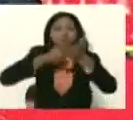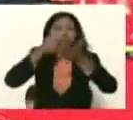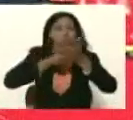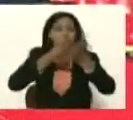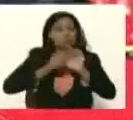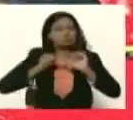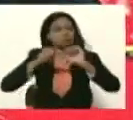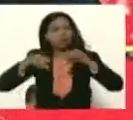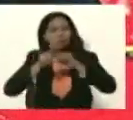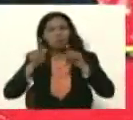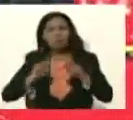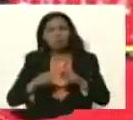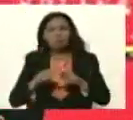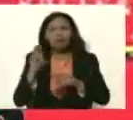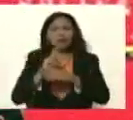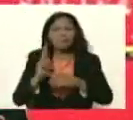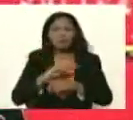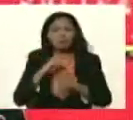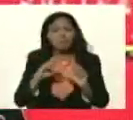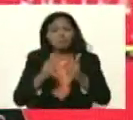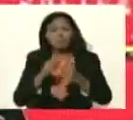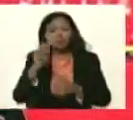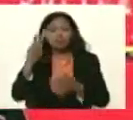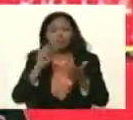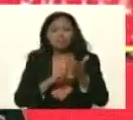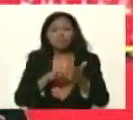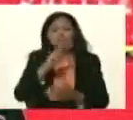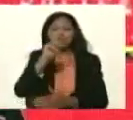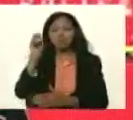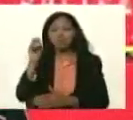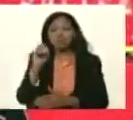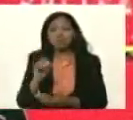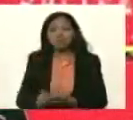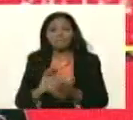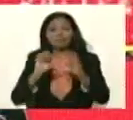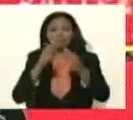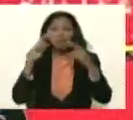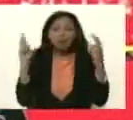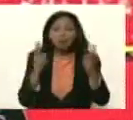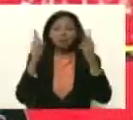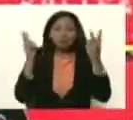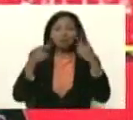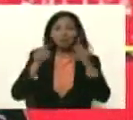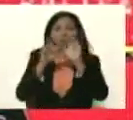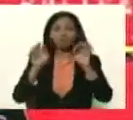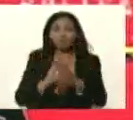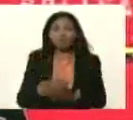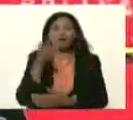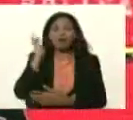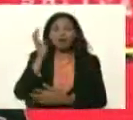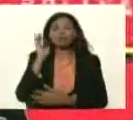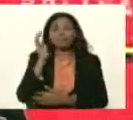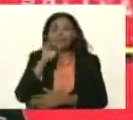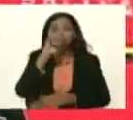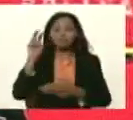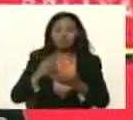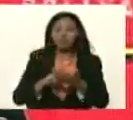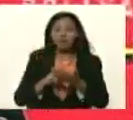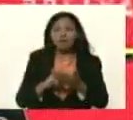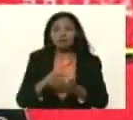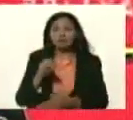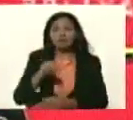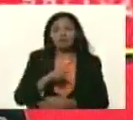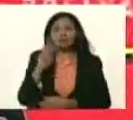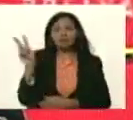y muy pronto empezando el 2020 una gran victoria en la asamblea nacional de la